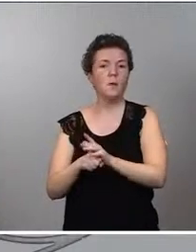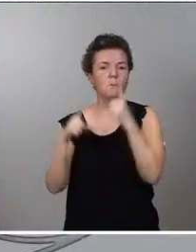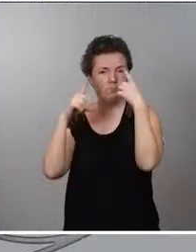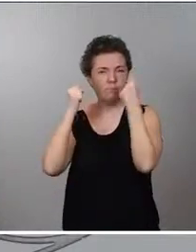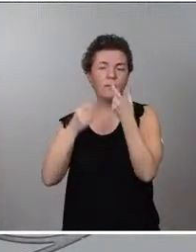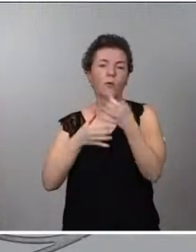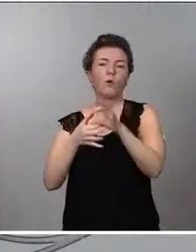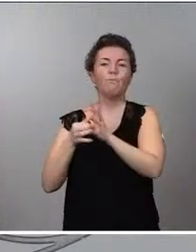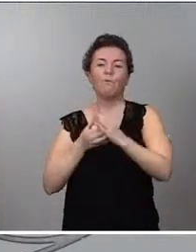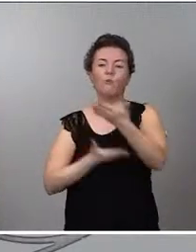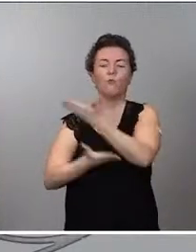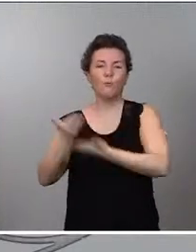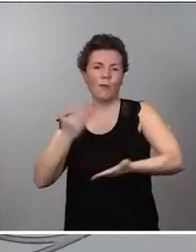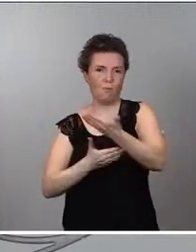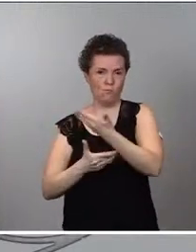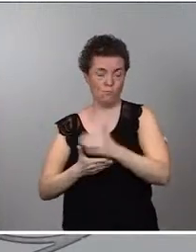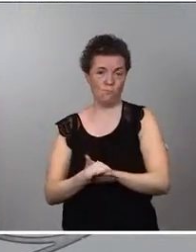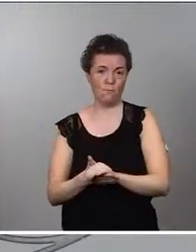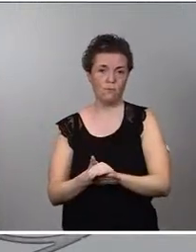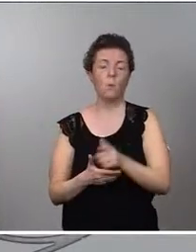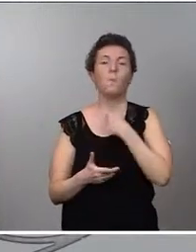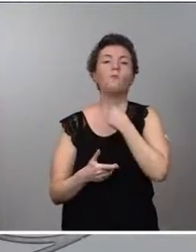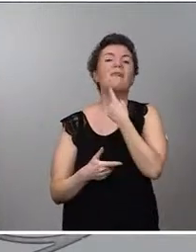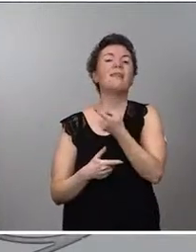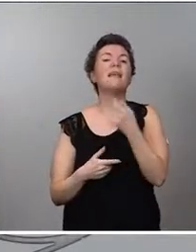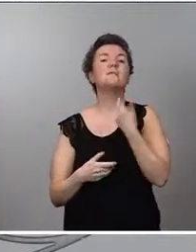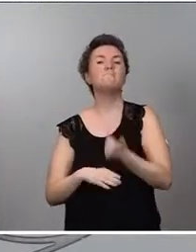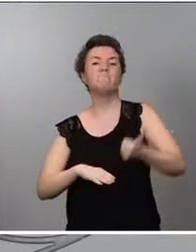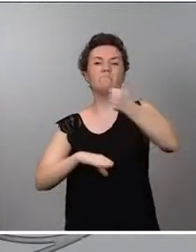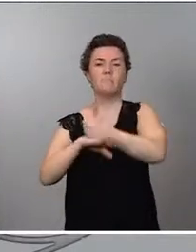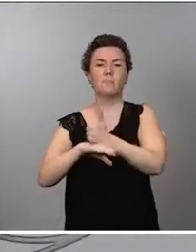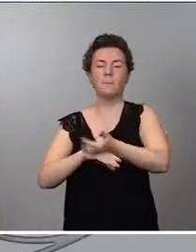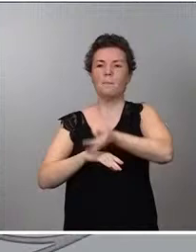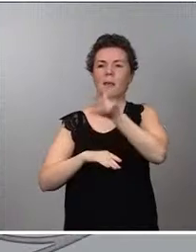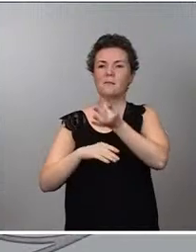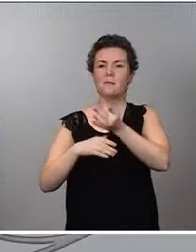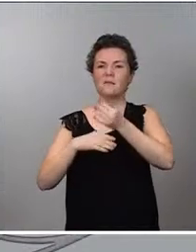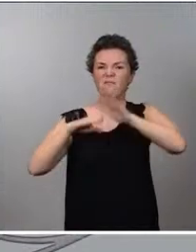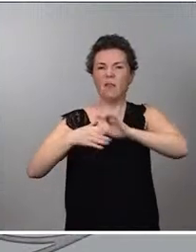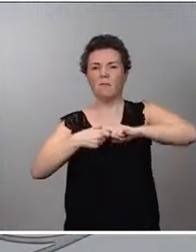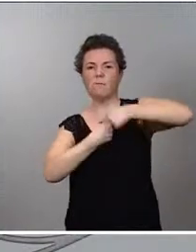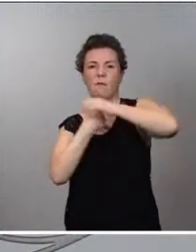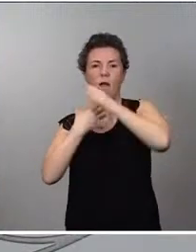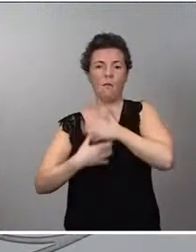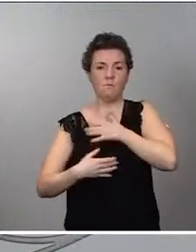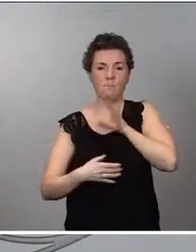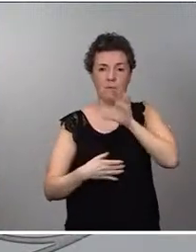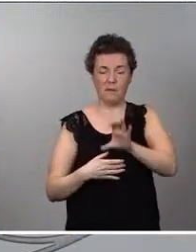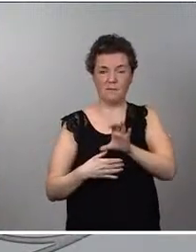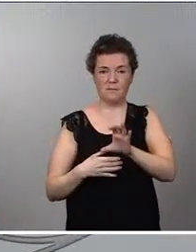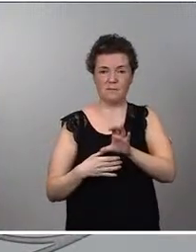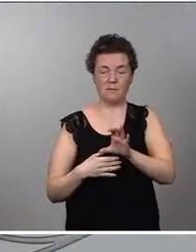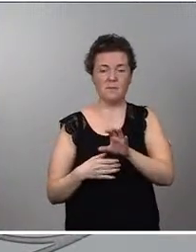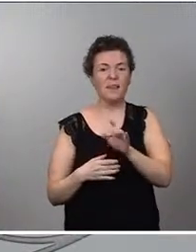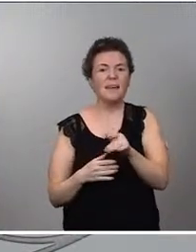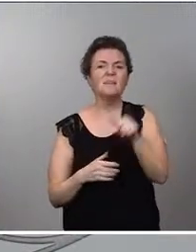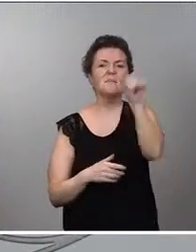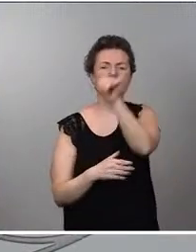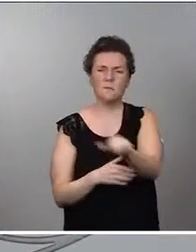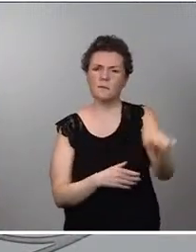multilateral. Como me gusta decir, es el órgano más federalizante que tenemos ahora mismo en nuestro país y que semana a semana